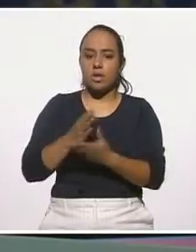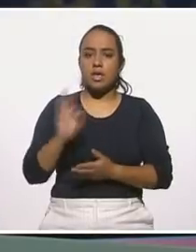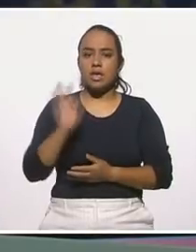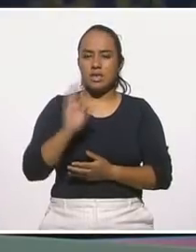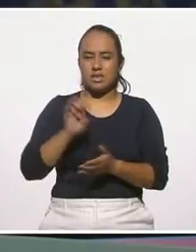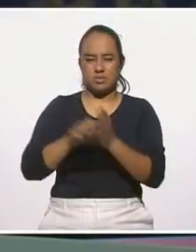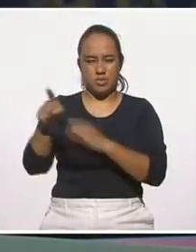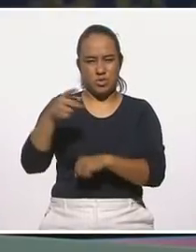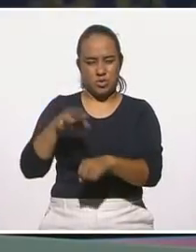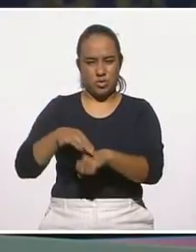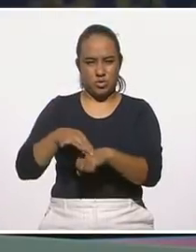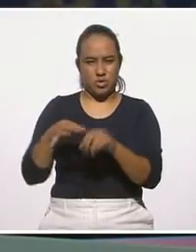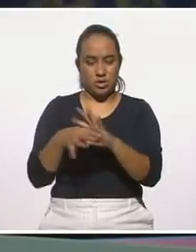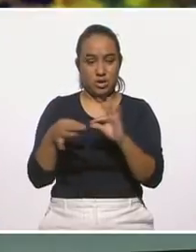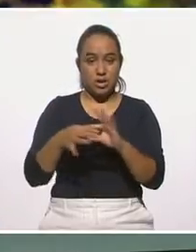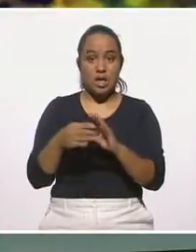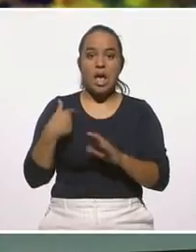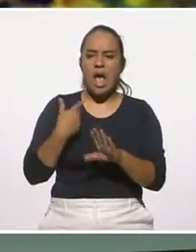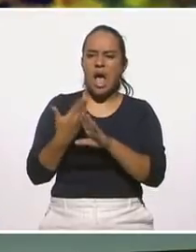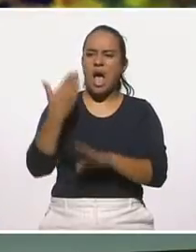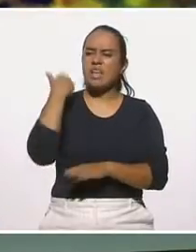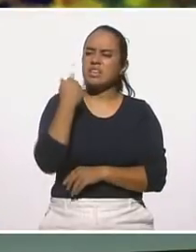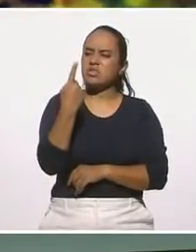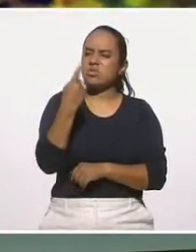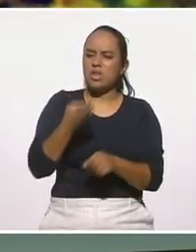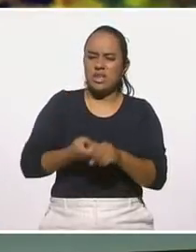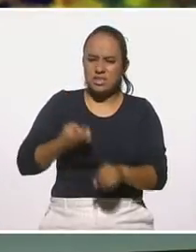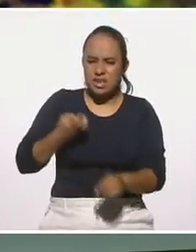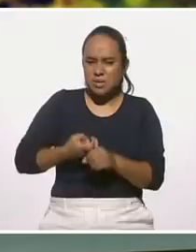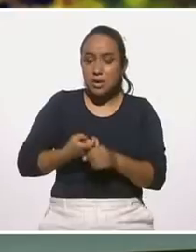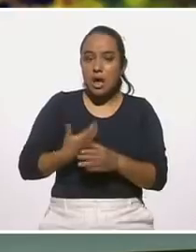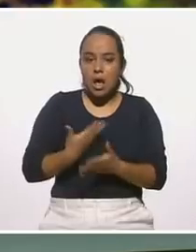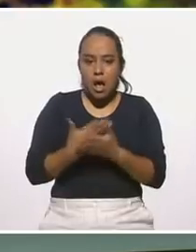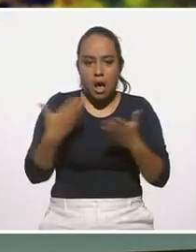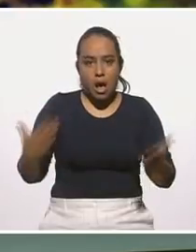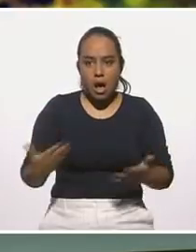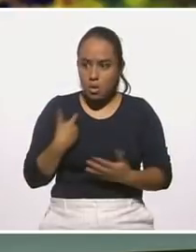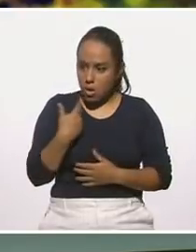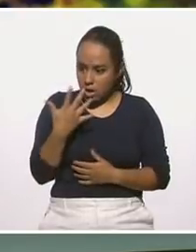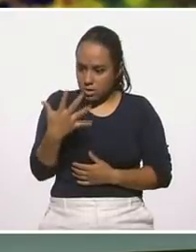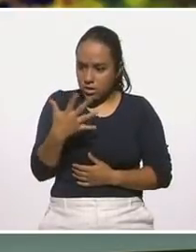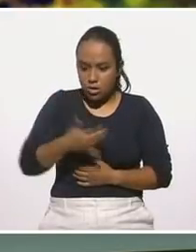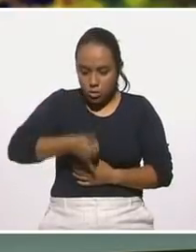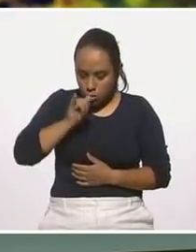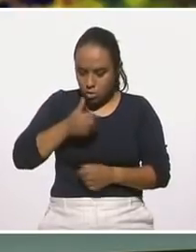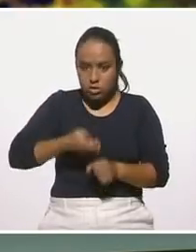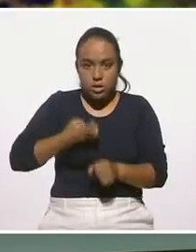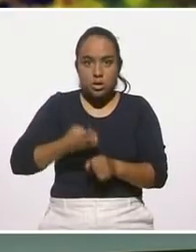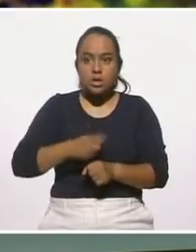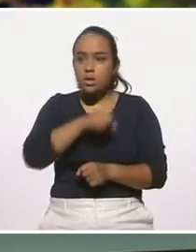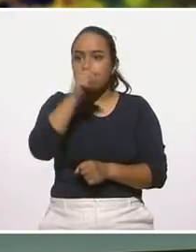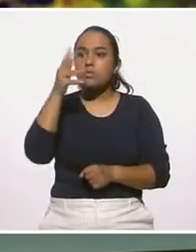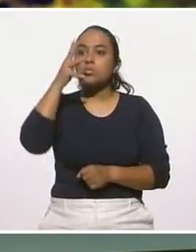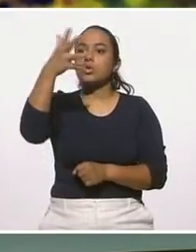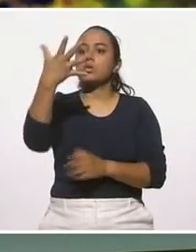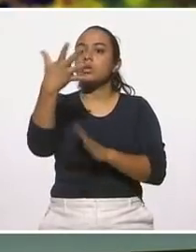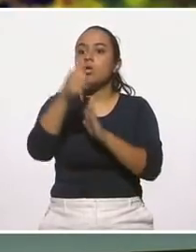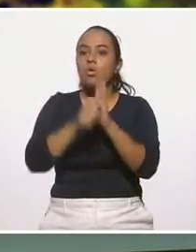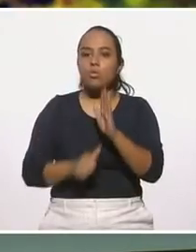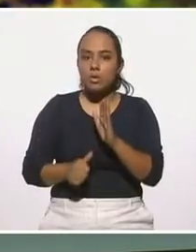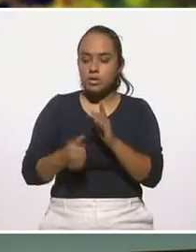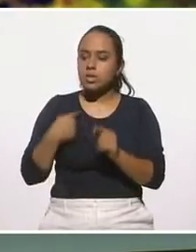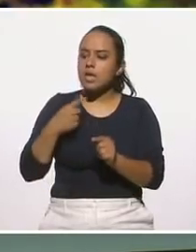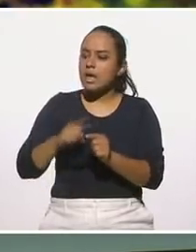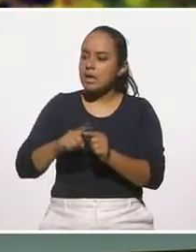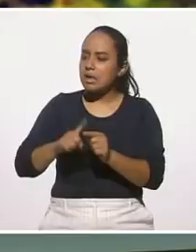encantó ese ejemplo que puso el doctor, si antes me tomaba una cerveza de convivencia, ahora ya me estoy tomando cinco, ¿qué va a pasar en cinco meses? ¿Con quién estoy platicando